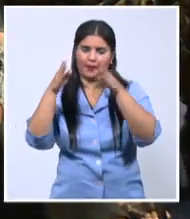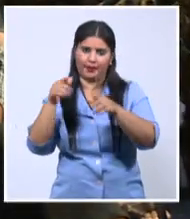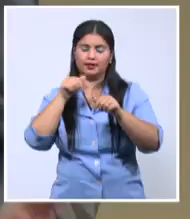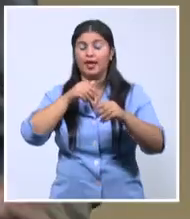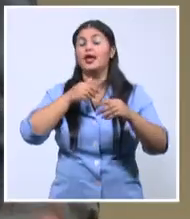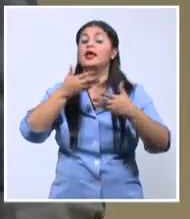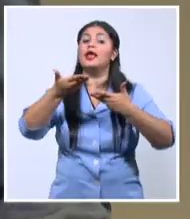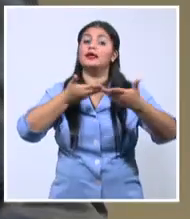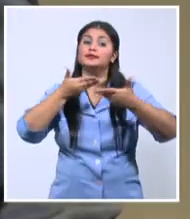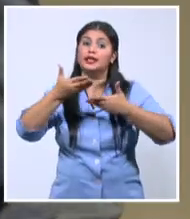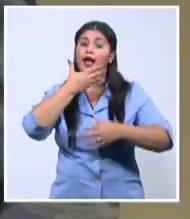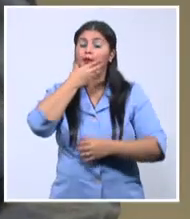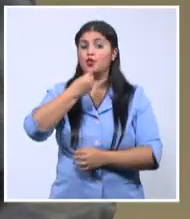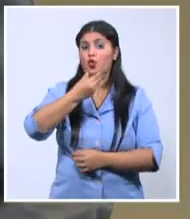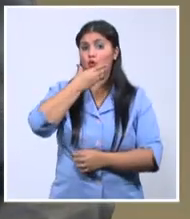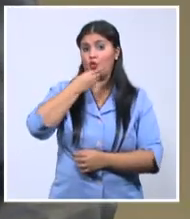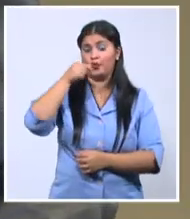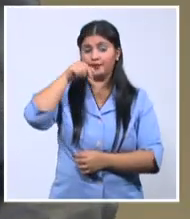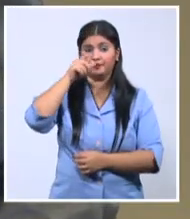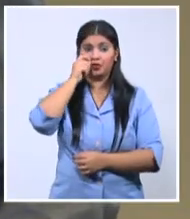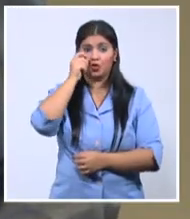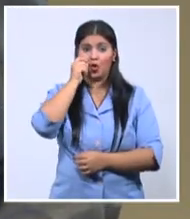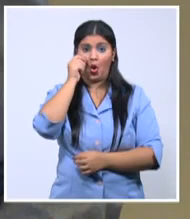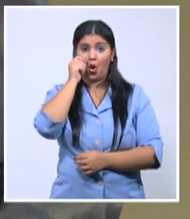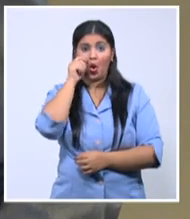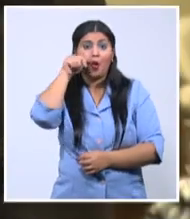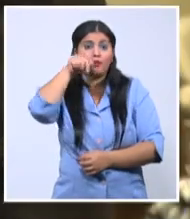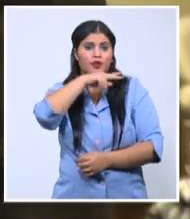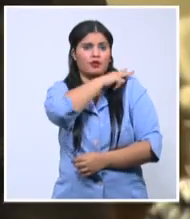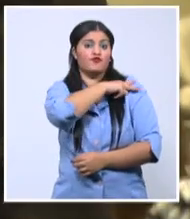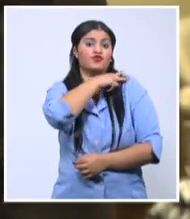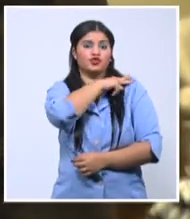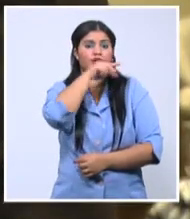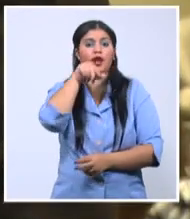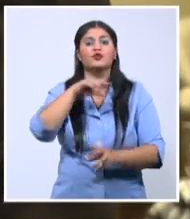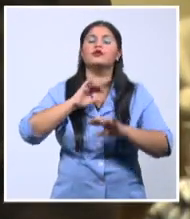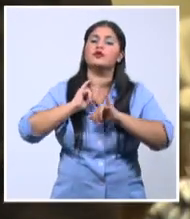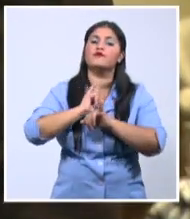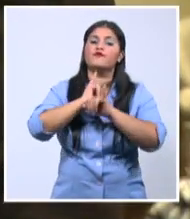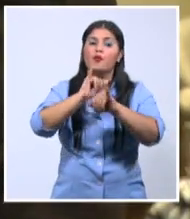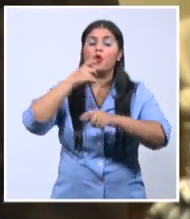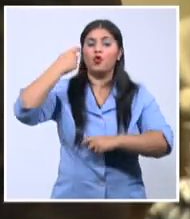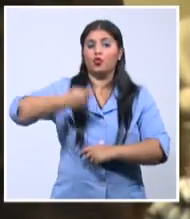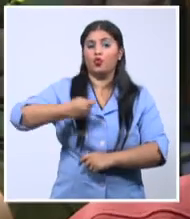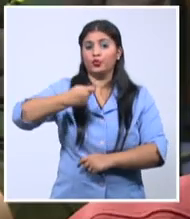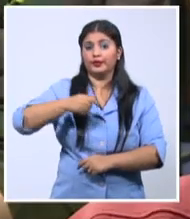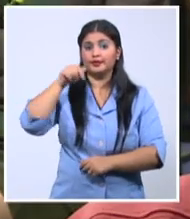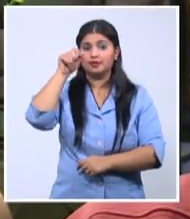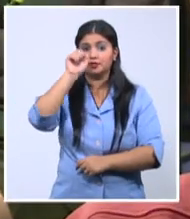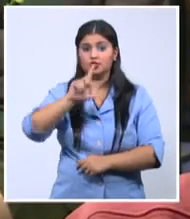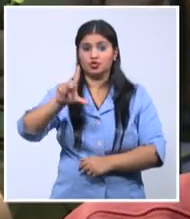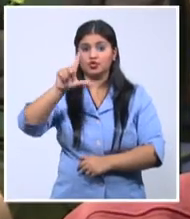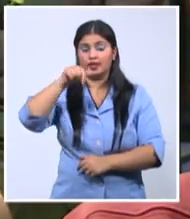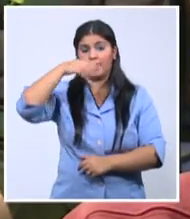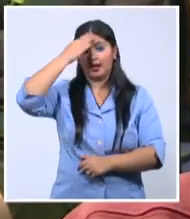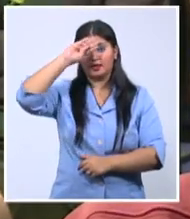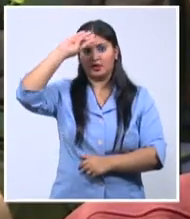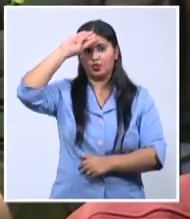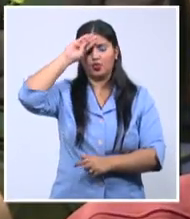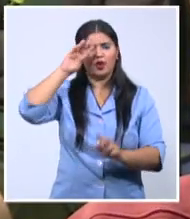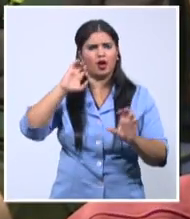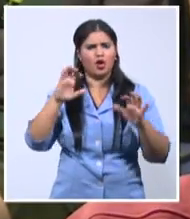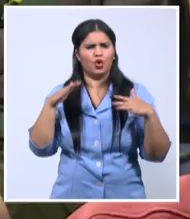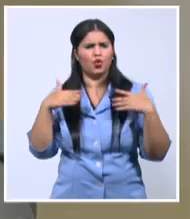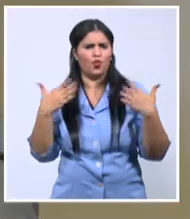del Tribunal Supremo Popular, Rubén Remigio Ferro, destacó que la justicia social es la justicia judicial,